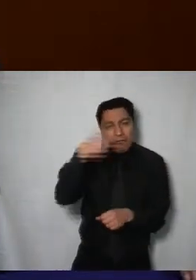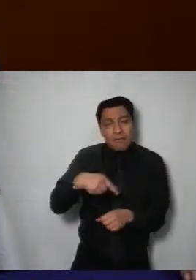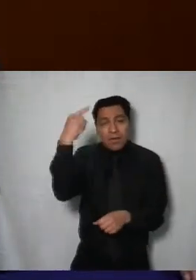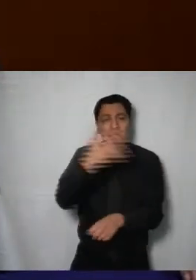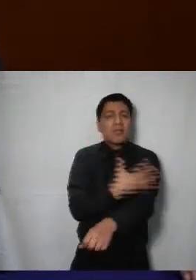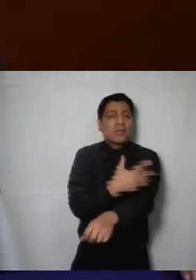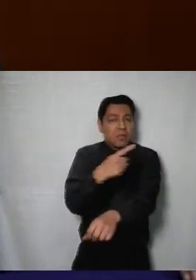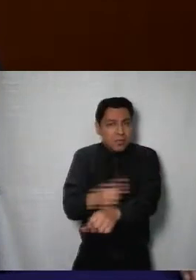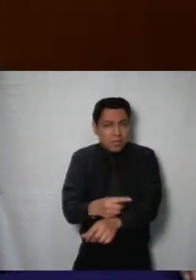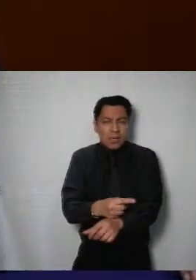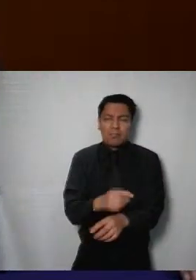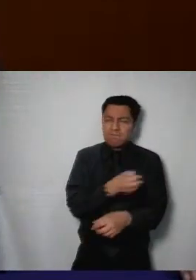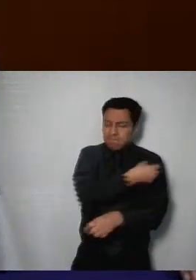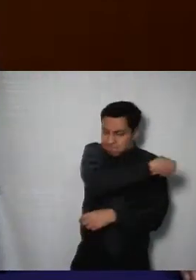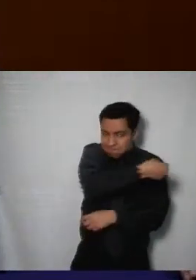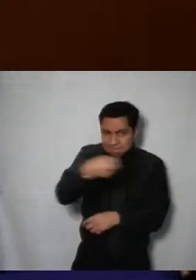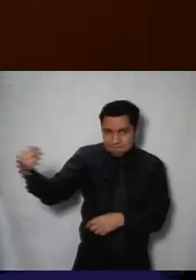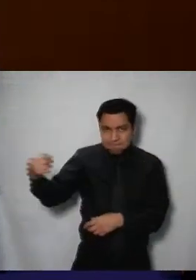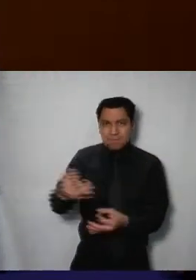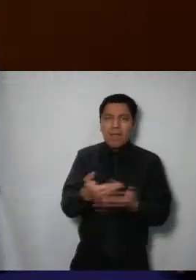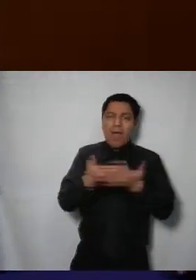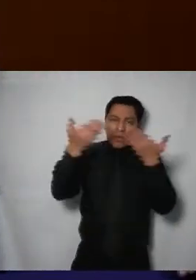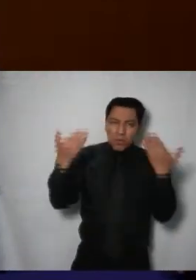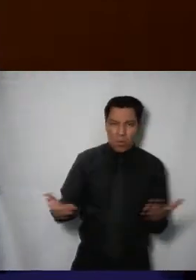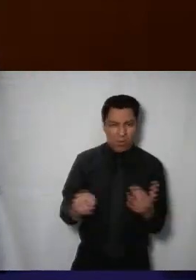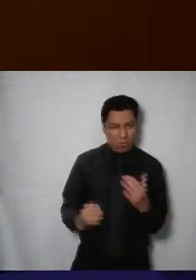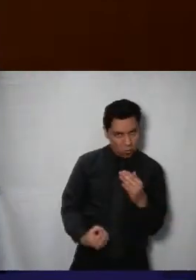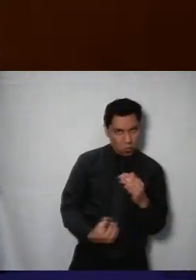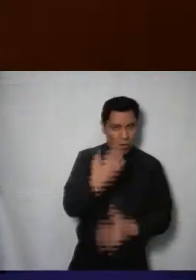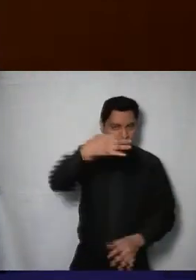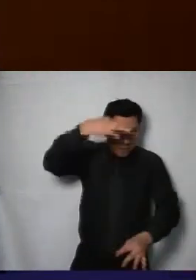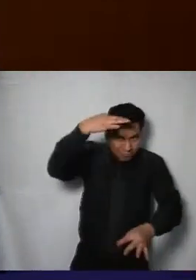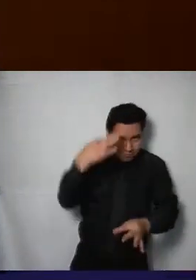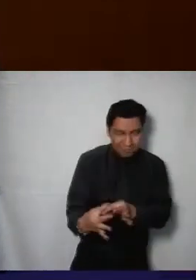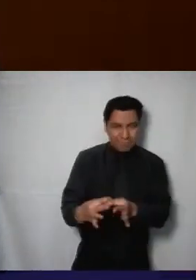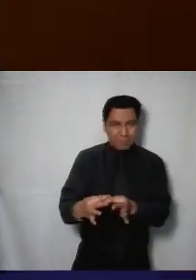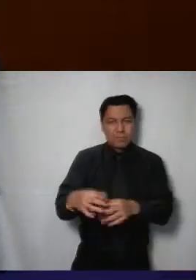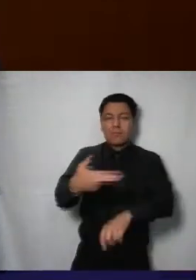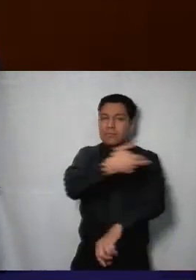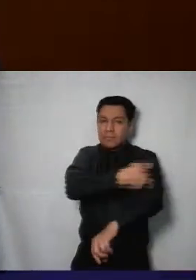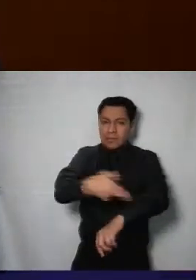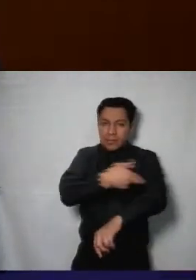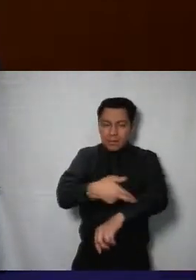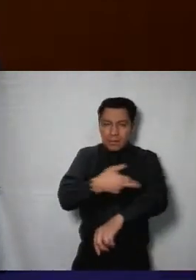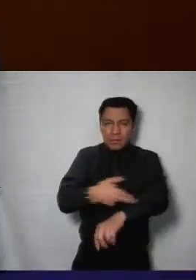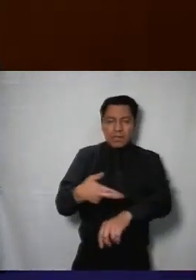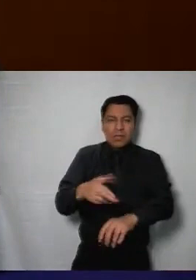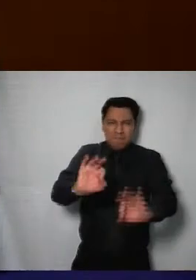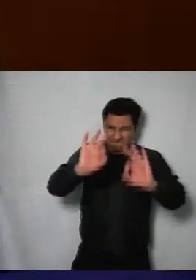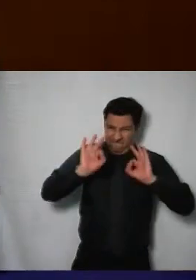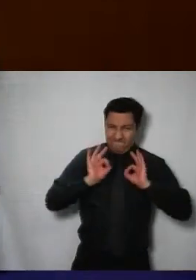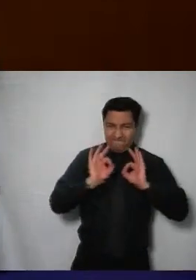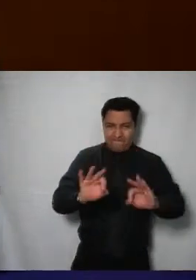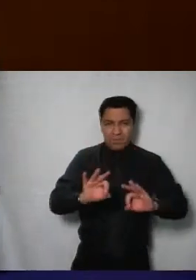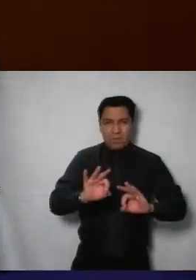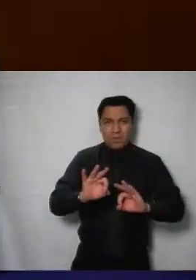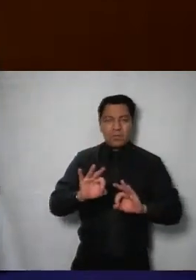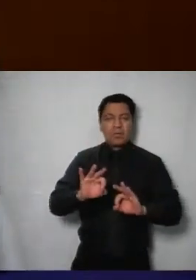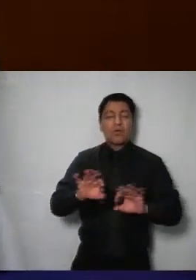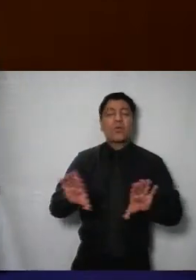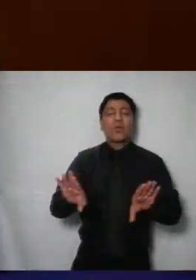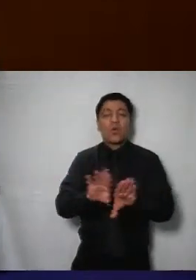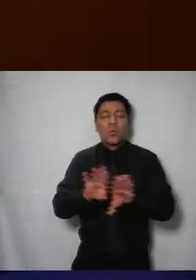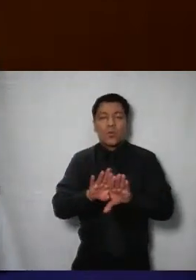veraz congruente actual y verificable como podemos advertir una política de transparencia proactiva tiene el